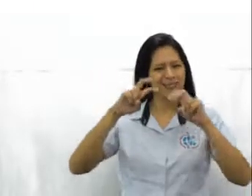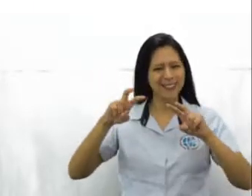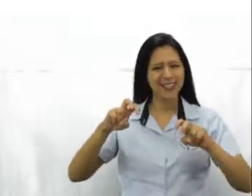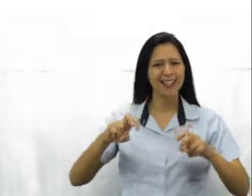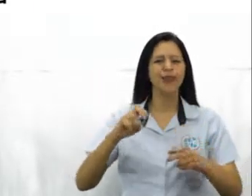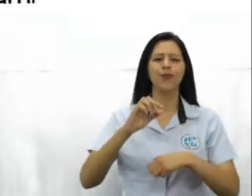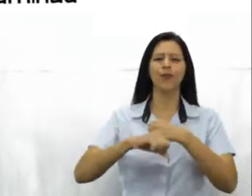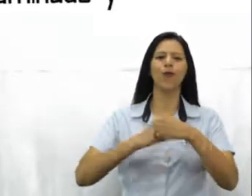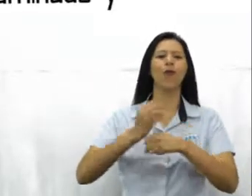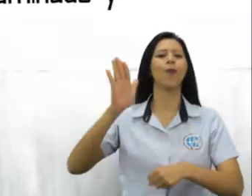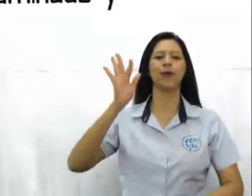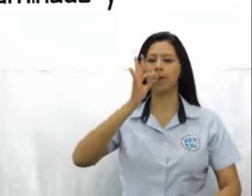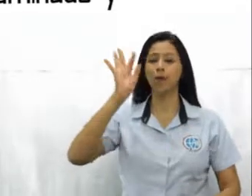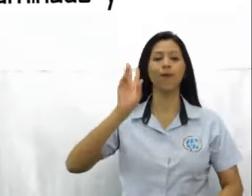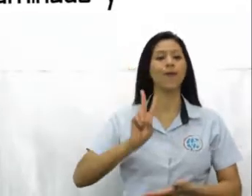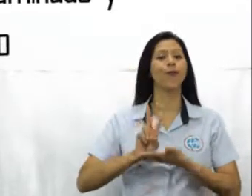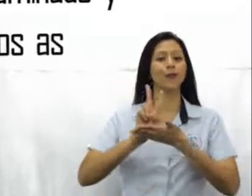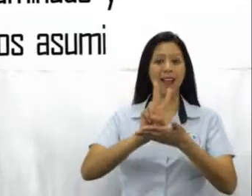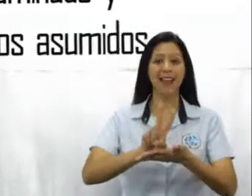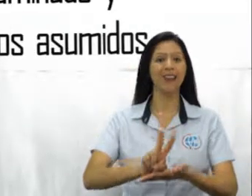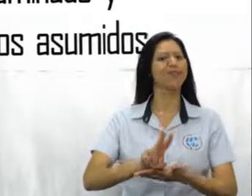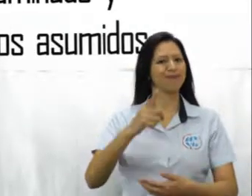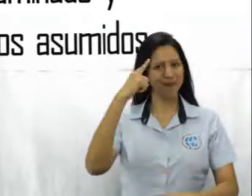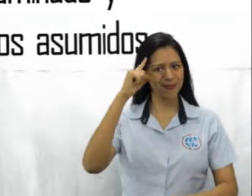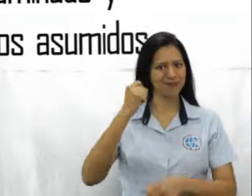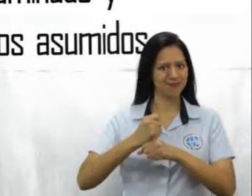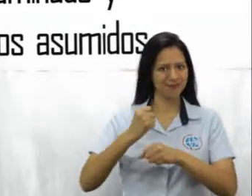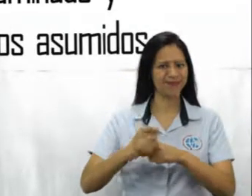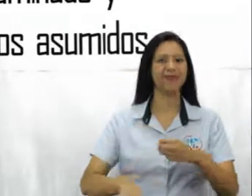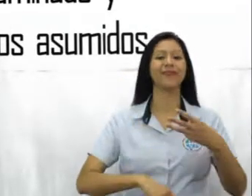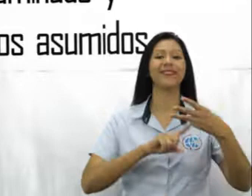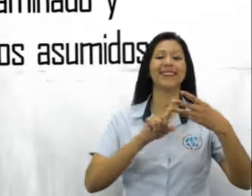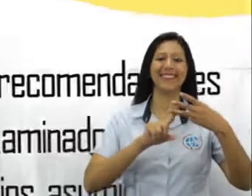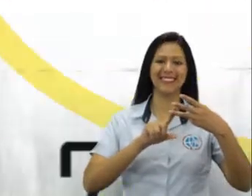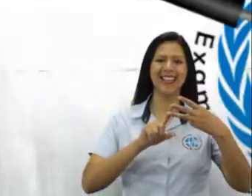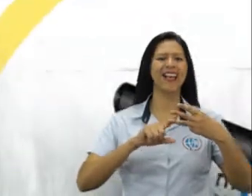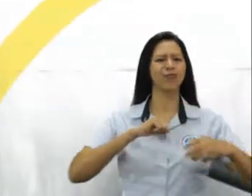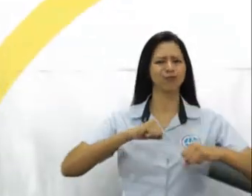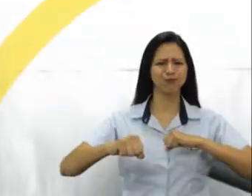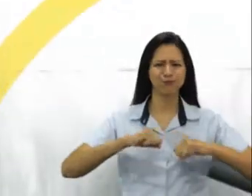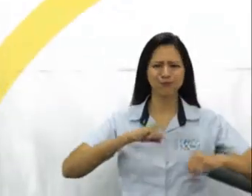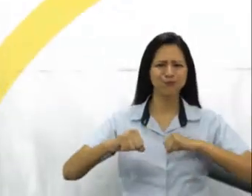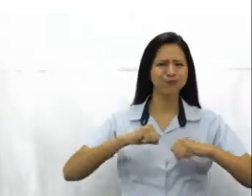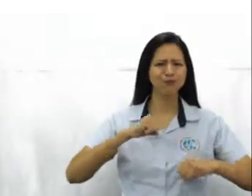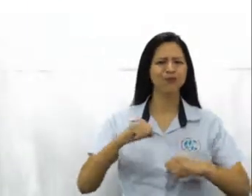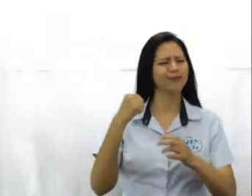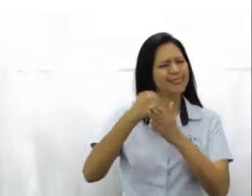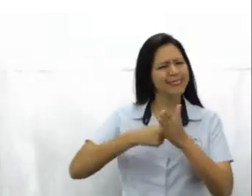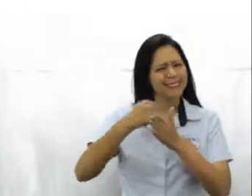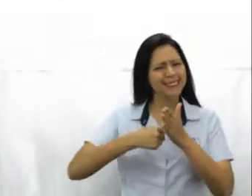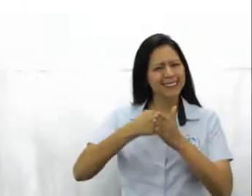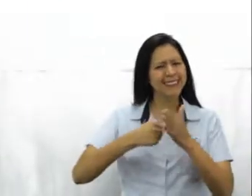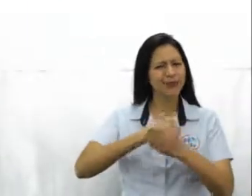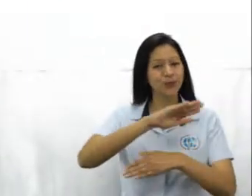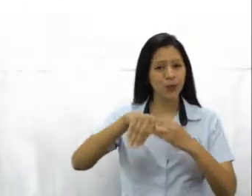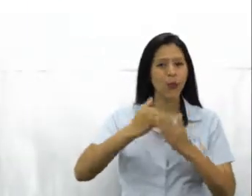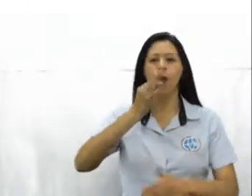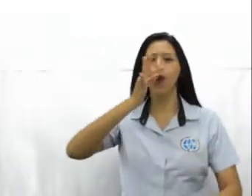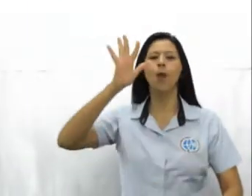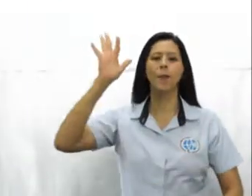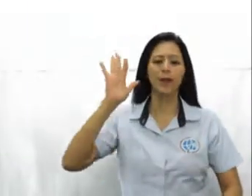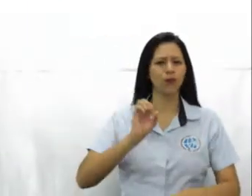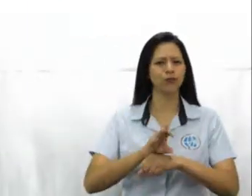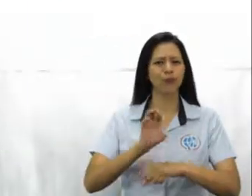Estado examinado y los compromisos voluntarios asumidos para dicho cumplimiento. Número 3. Monitoreo constante del nivel del